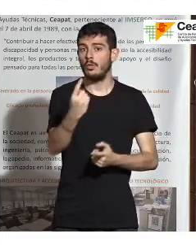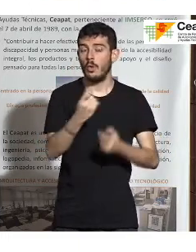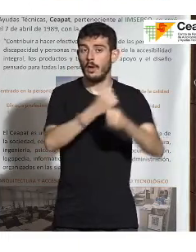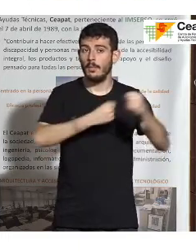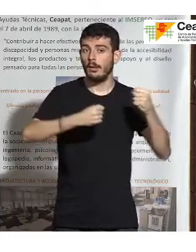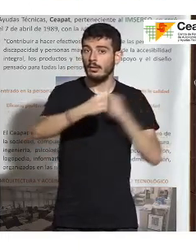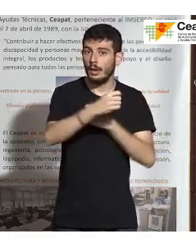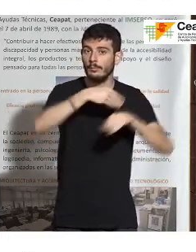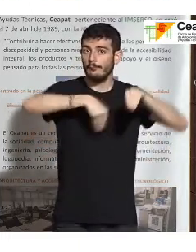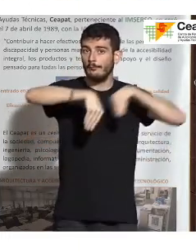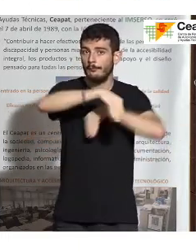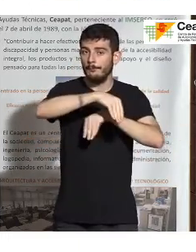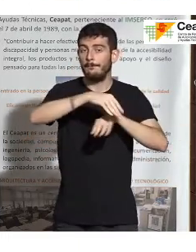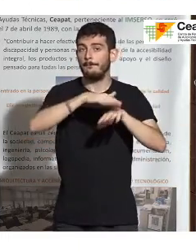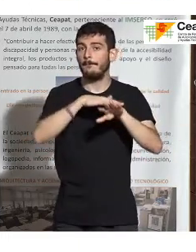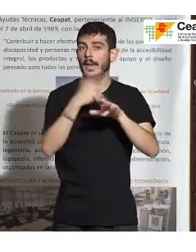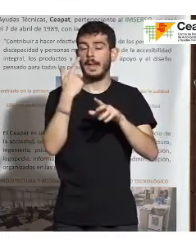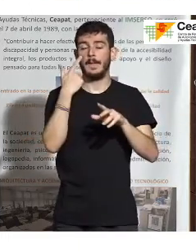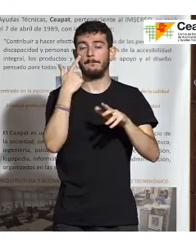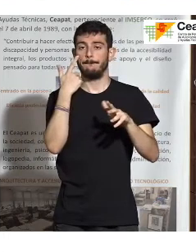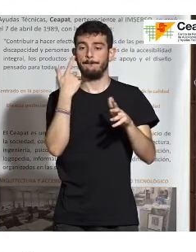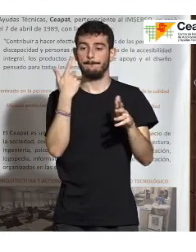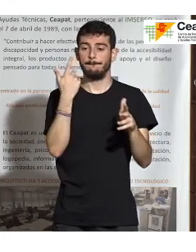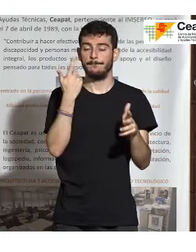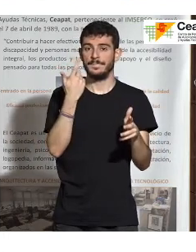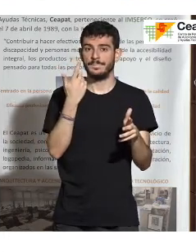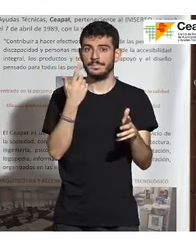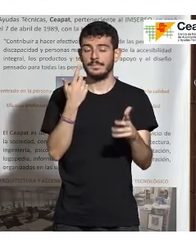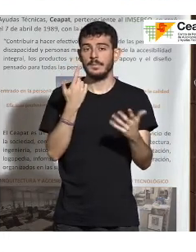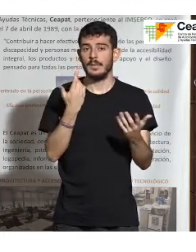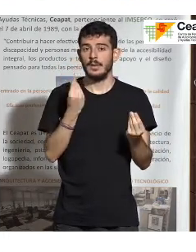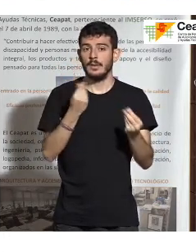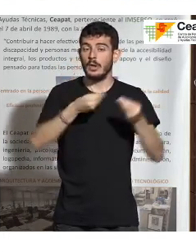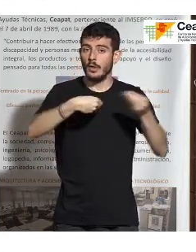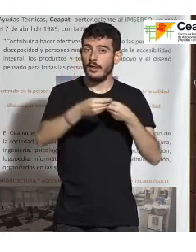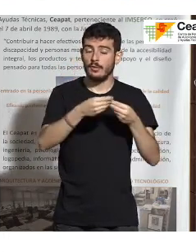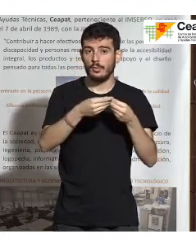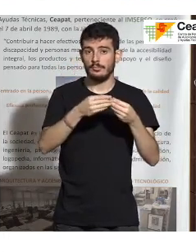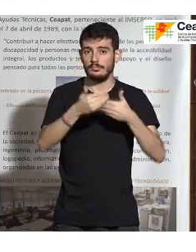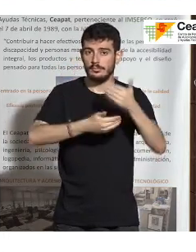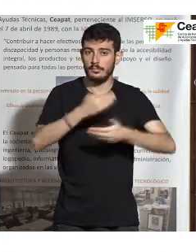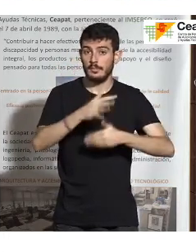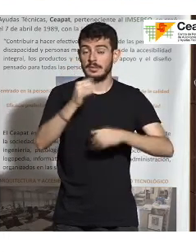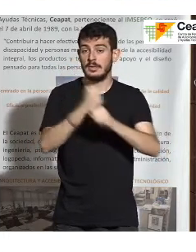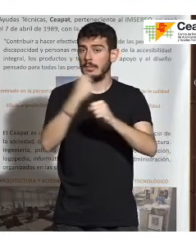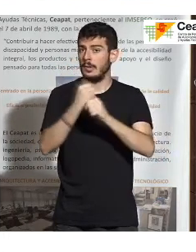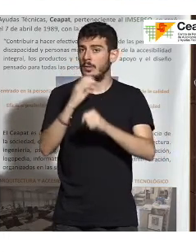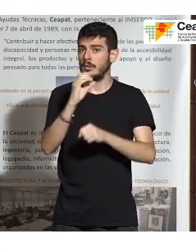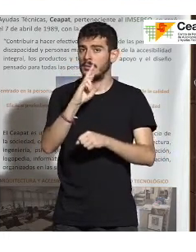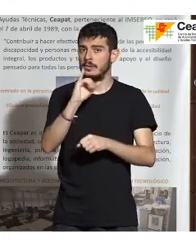ponernos en el lugar del otro, ¿no?, para hacer que la negociación avanzara. Y, por supuesto, la labor de Cristina, un poco